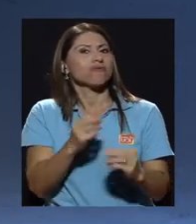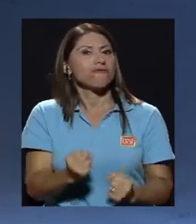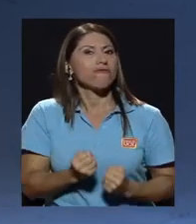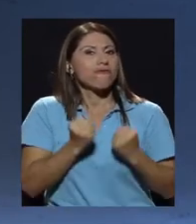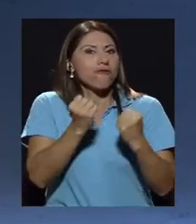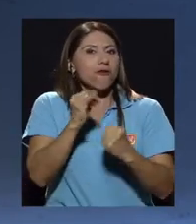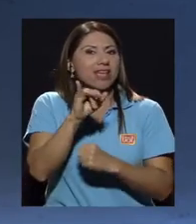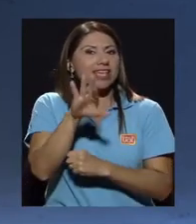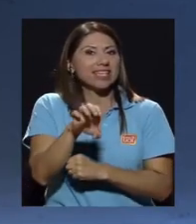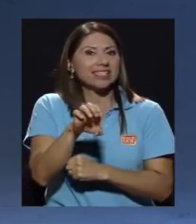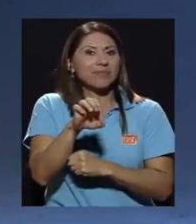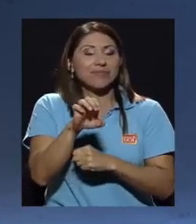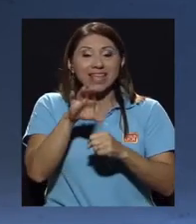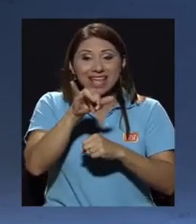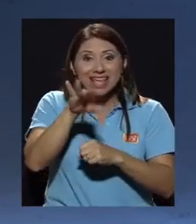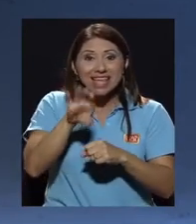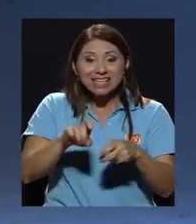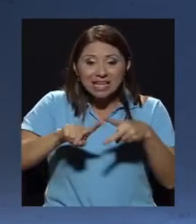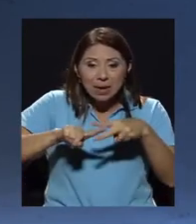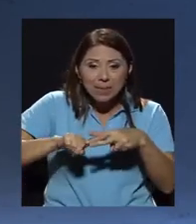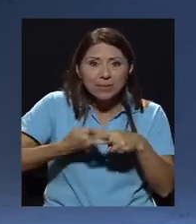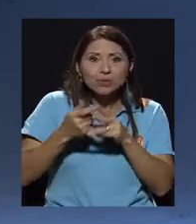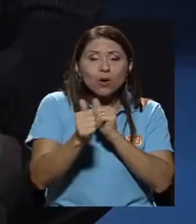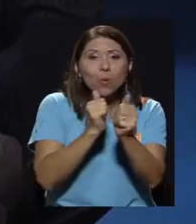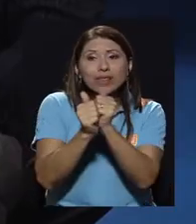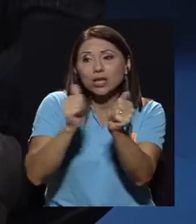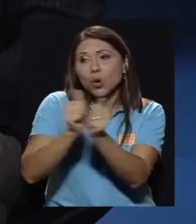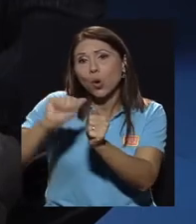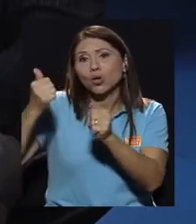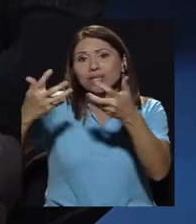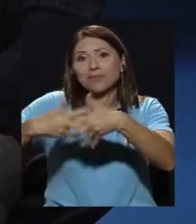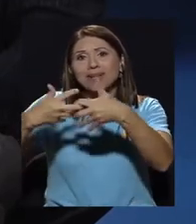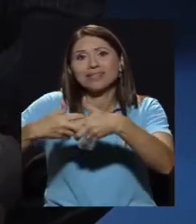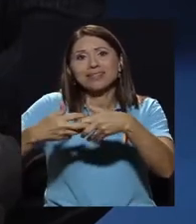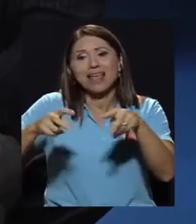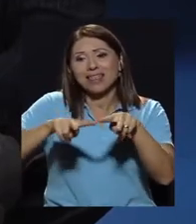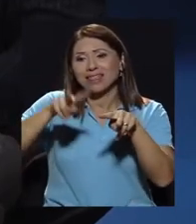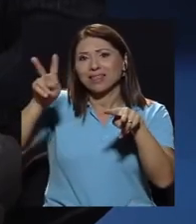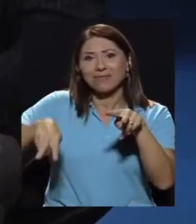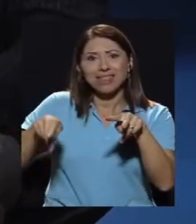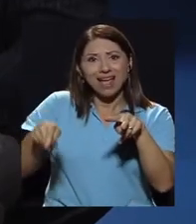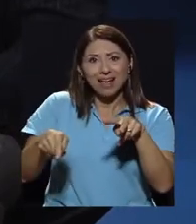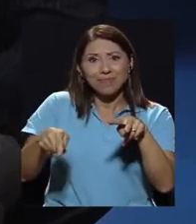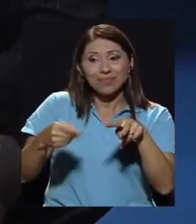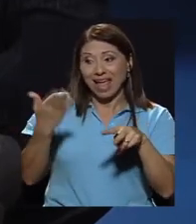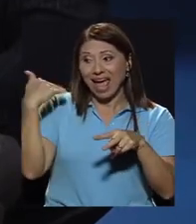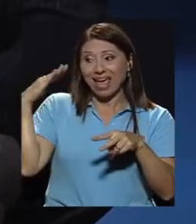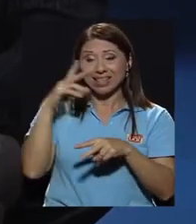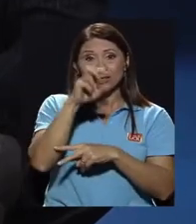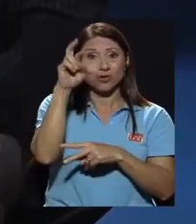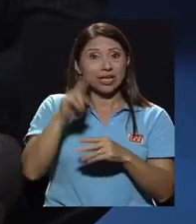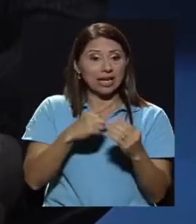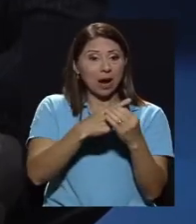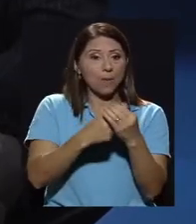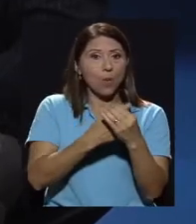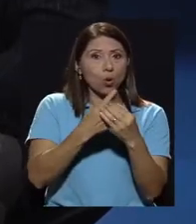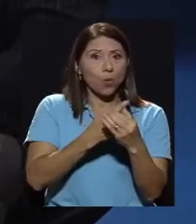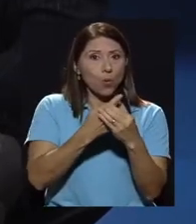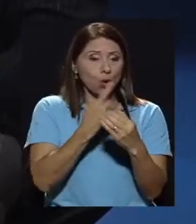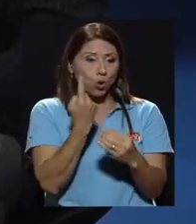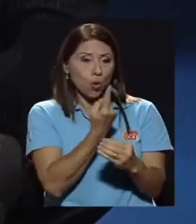ICE el ICE entró a competir completamente en desventaja si bien Costa Rica era un país donde existe un monopolio en este tema ¿verdad?